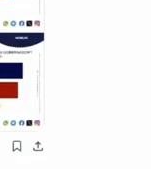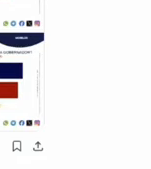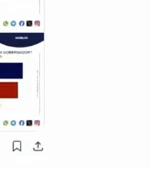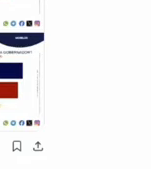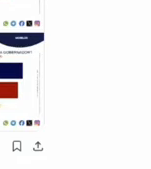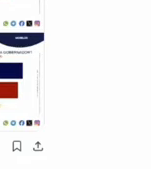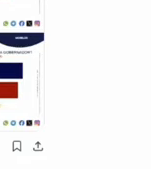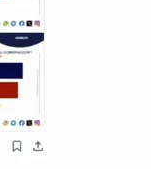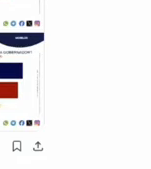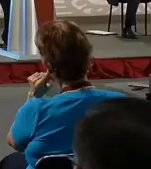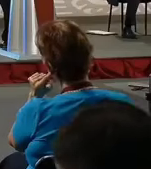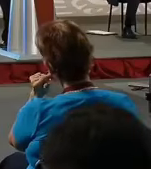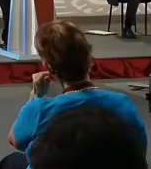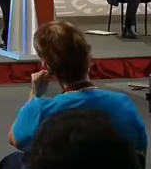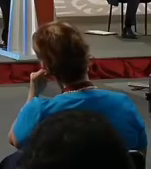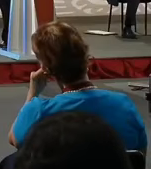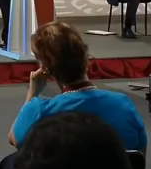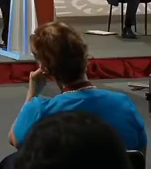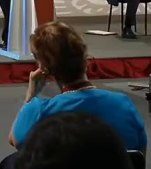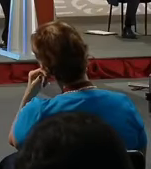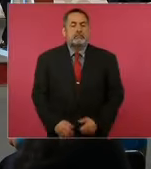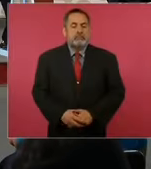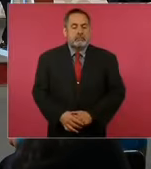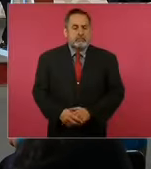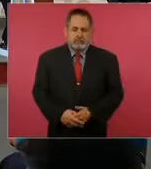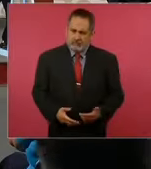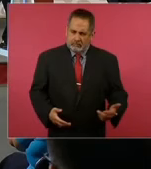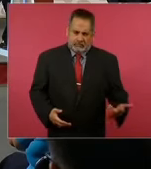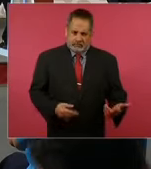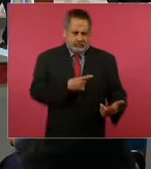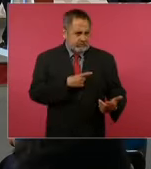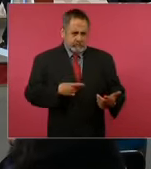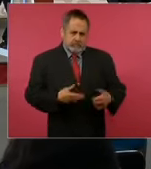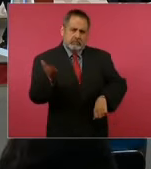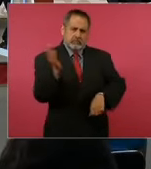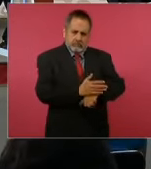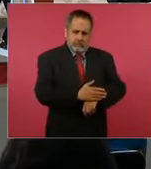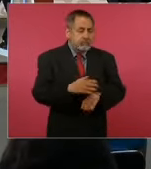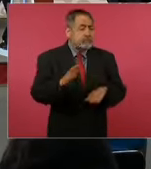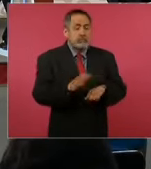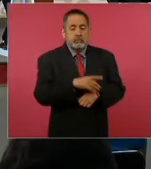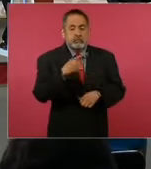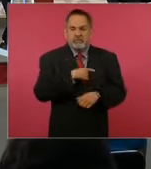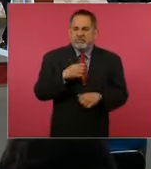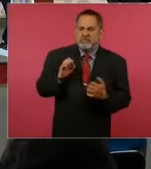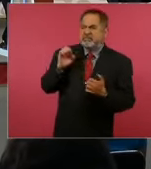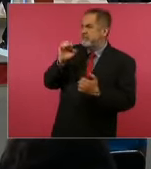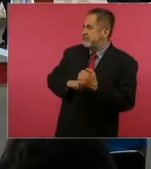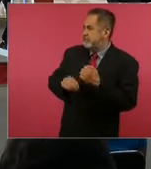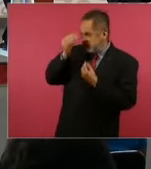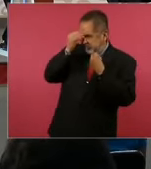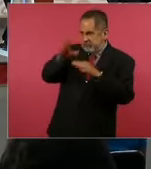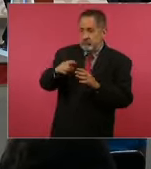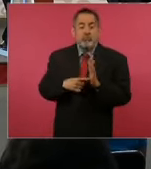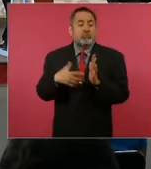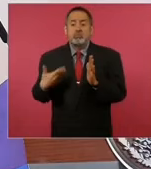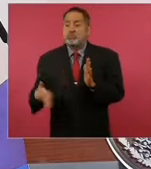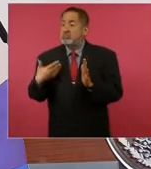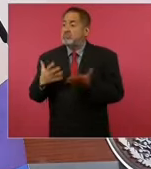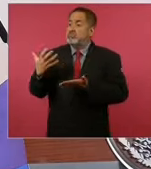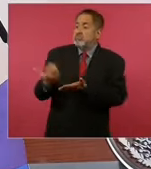Tendrá que haber sanciones para lo que fue una estafa deliberada al público que le creyó.